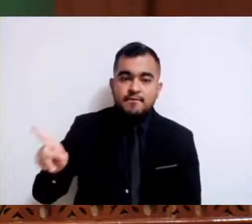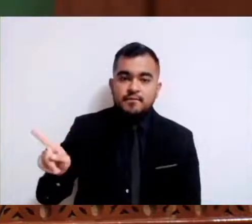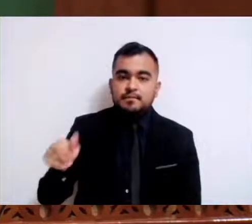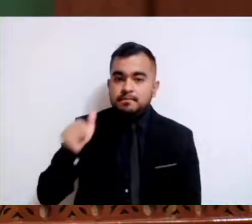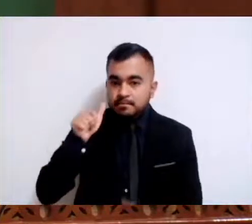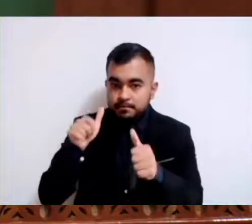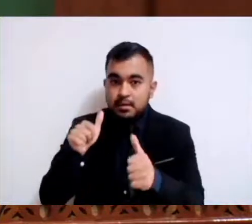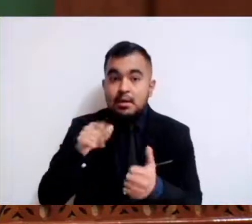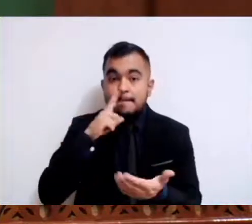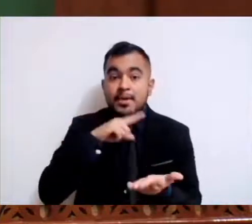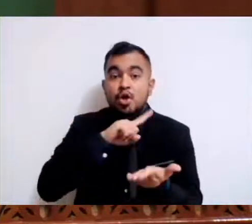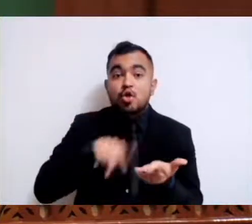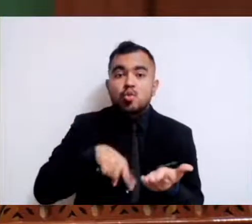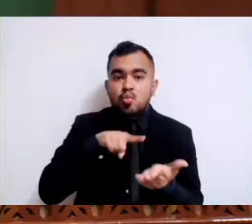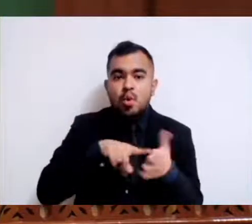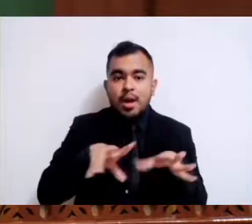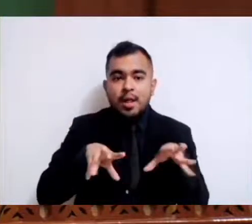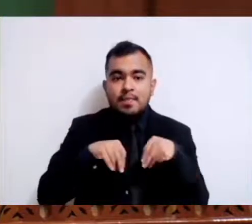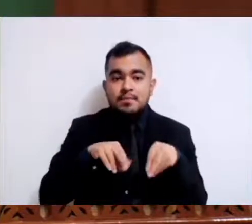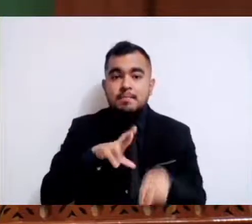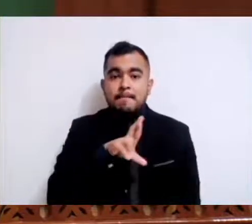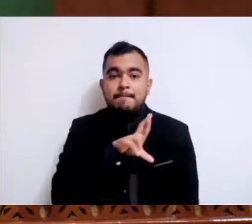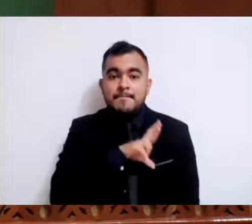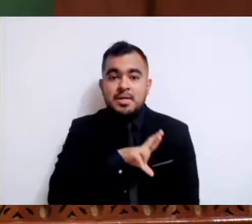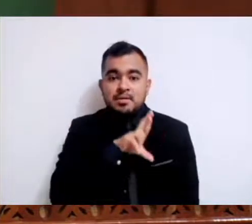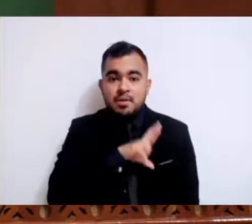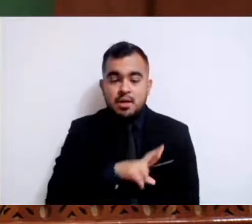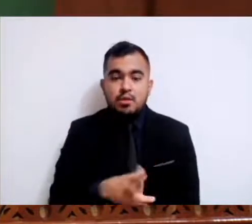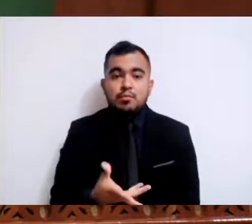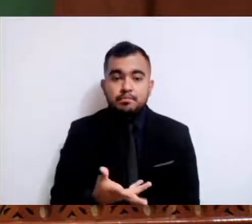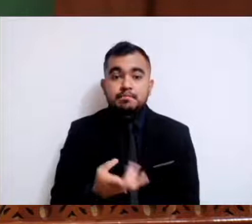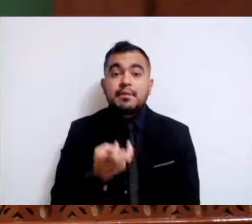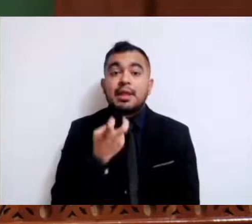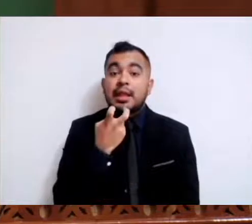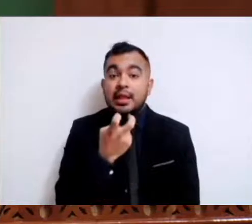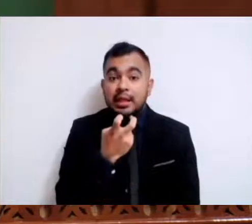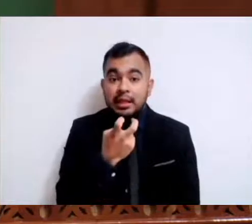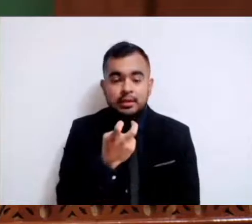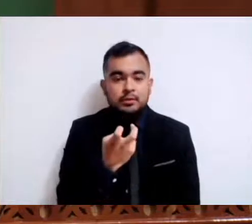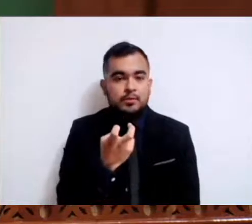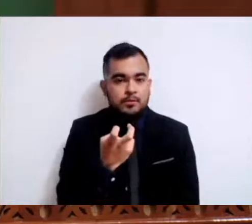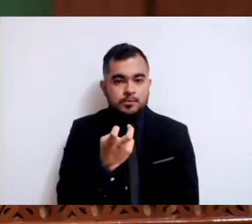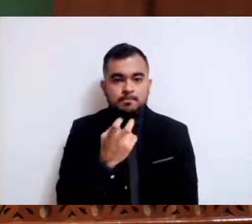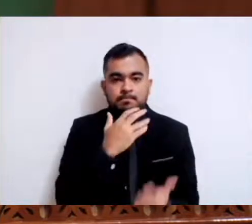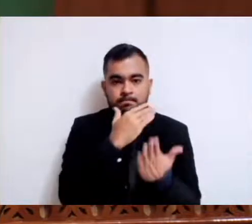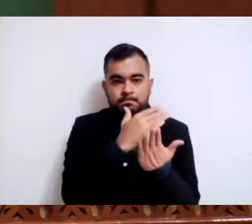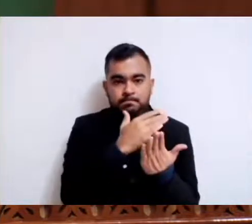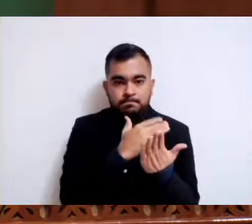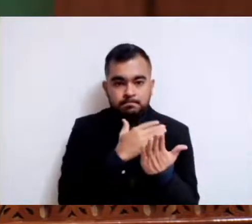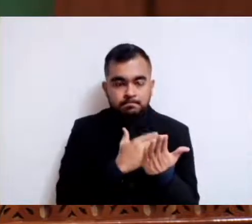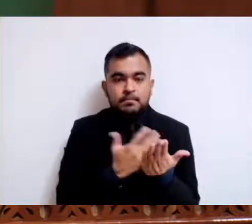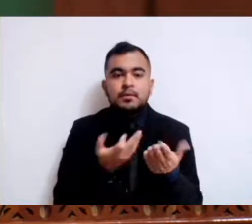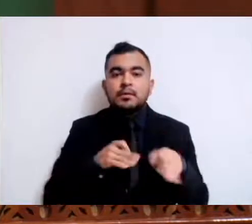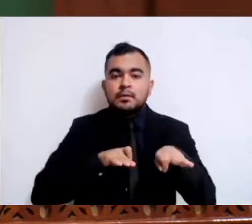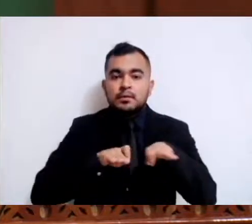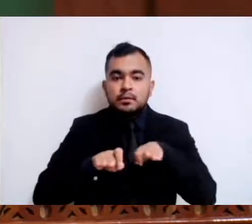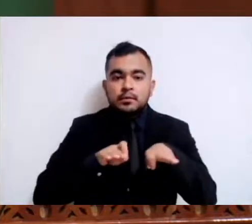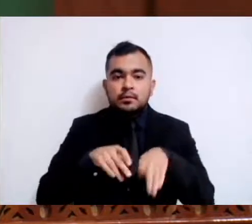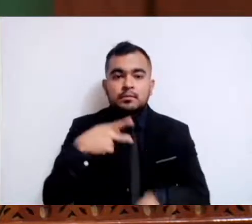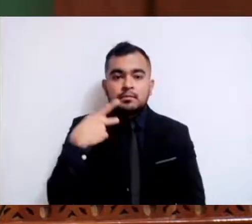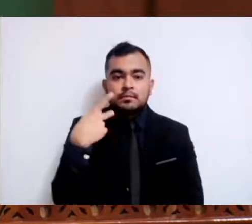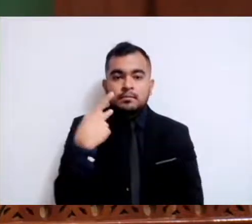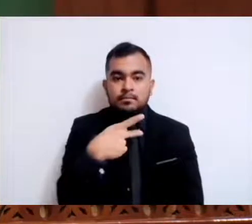social de carácter privado, atendiendo a las atribuciones y operatividad de dicho cuerpo colegiado,